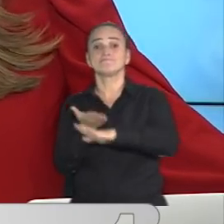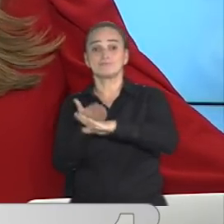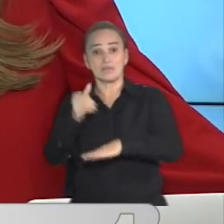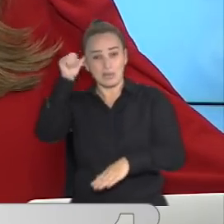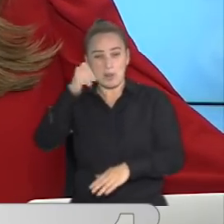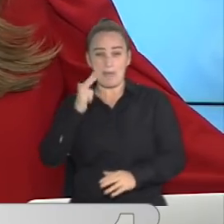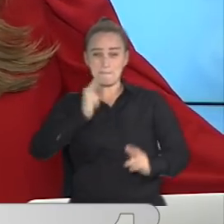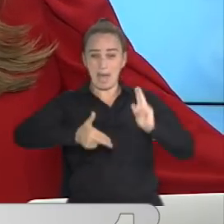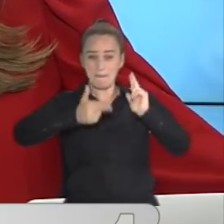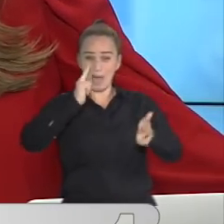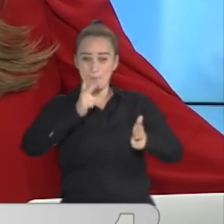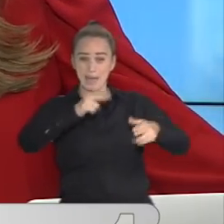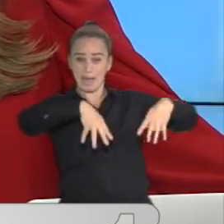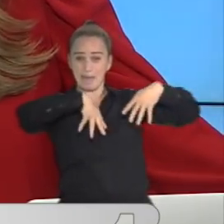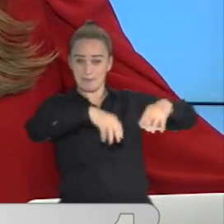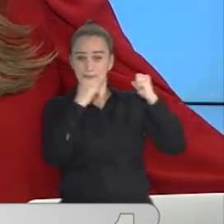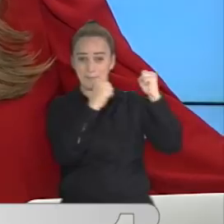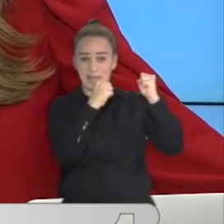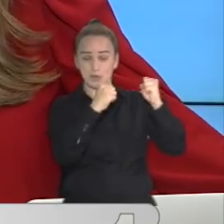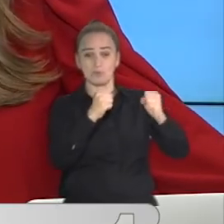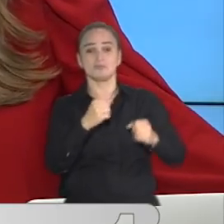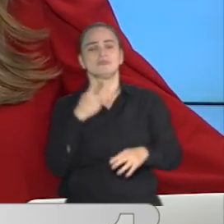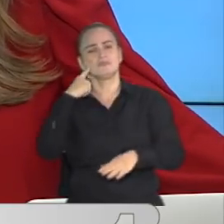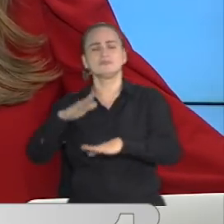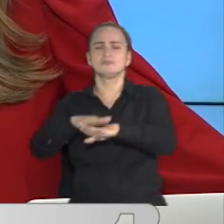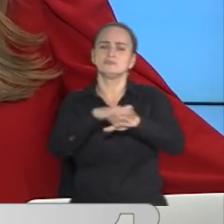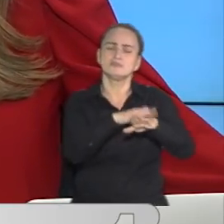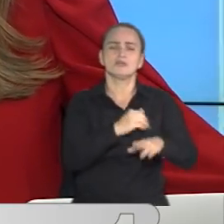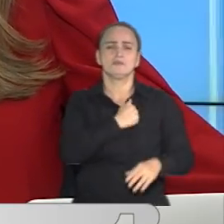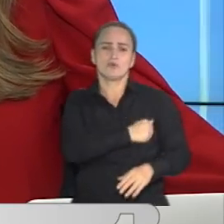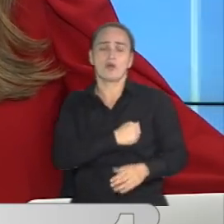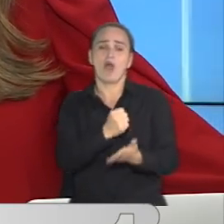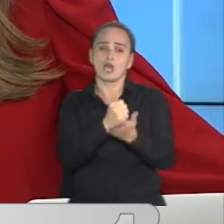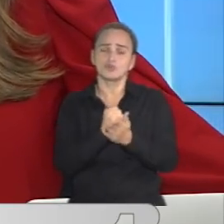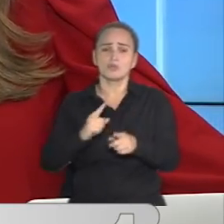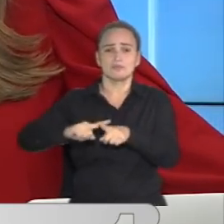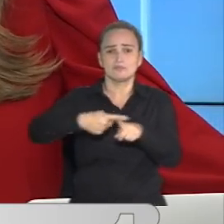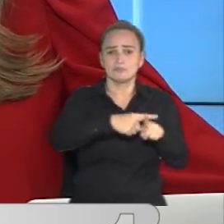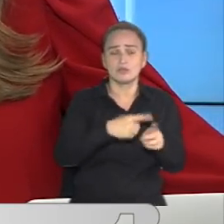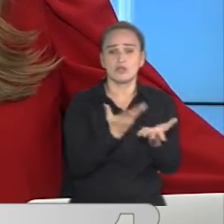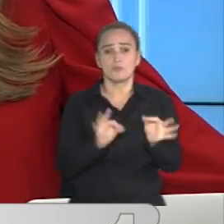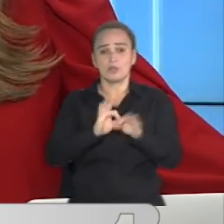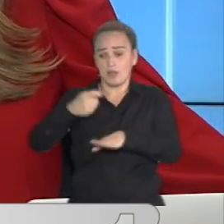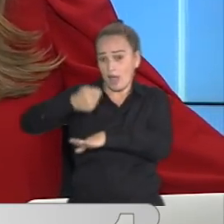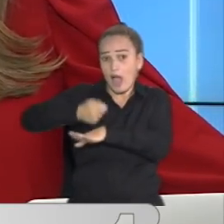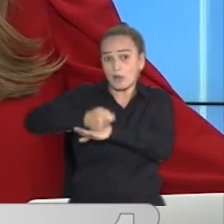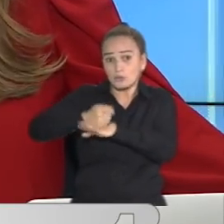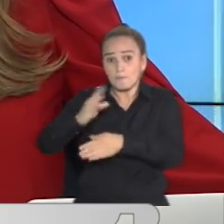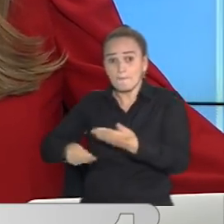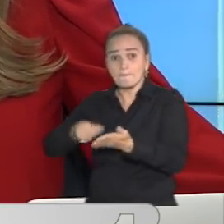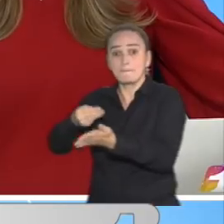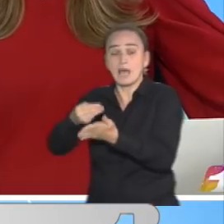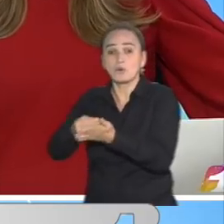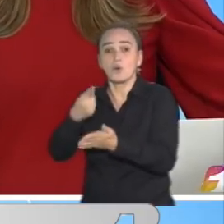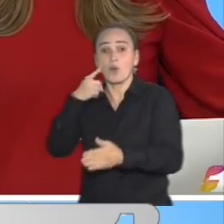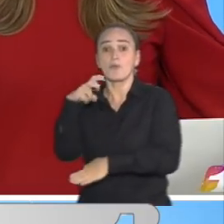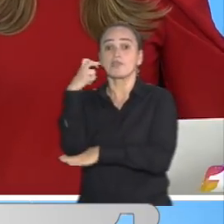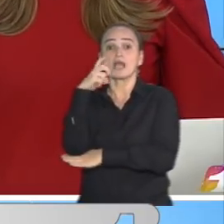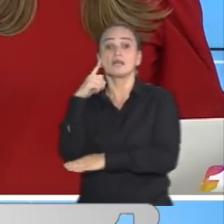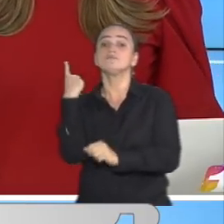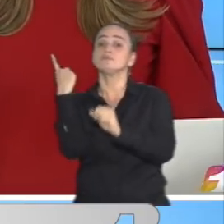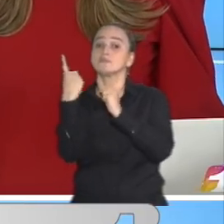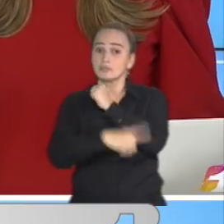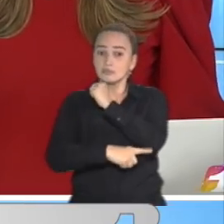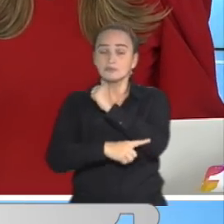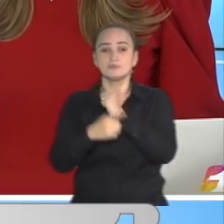disparó contra manifestantes durante el paro nacional, está pidiendo dinero para su defensa tras la imputación que le hará la Fiscalía. Sebastián, muy buenas